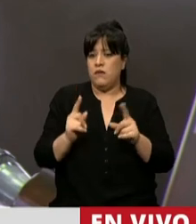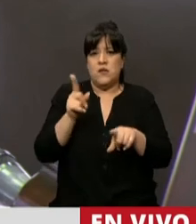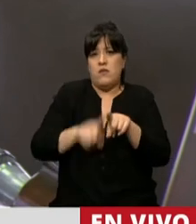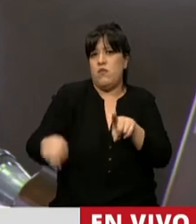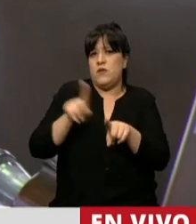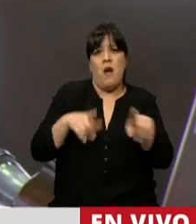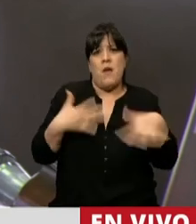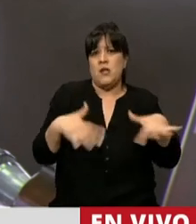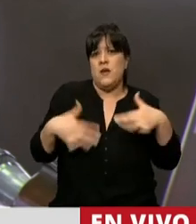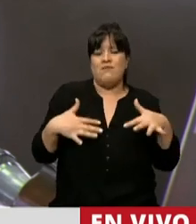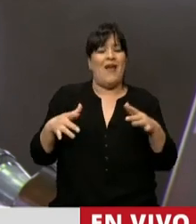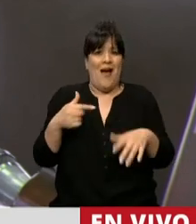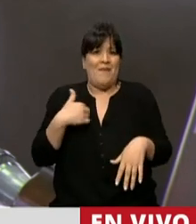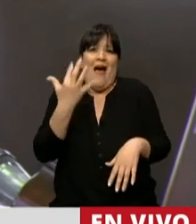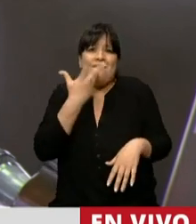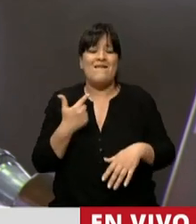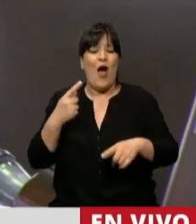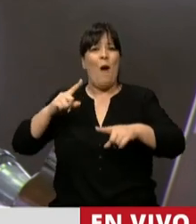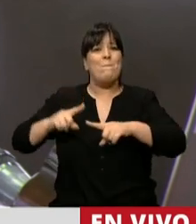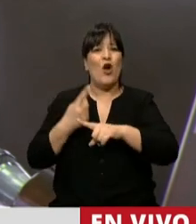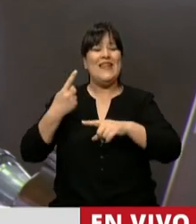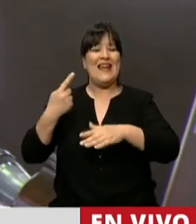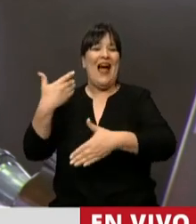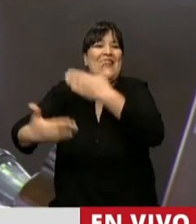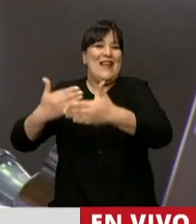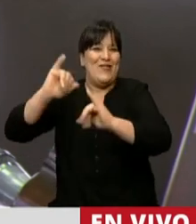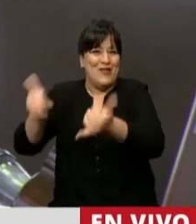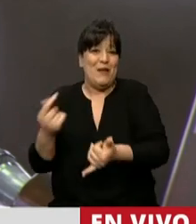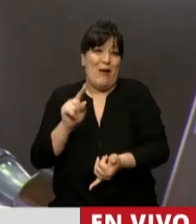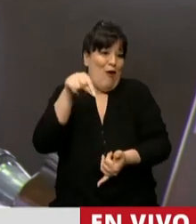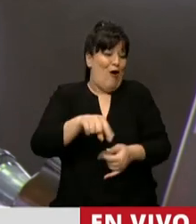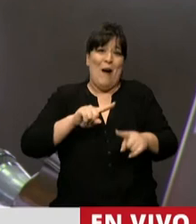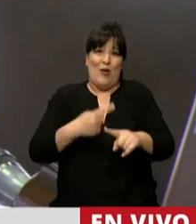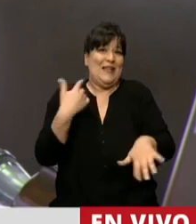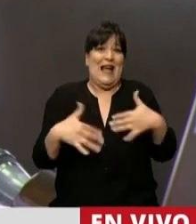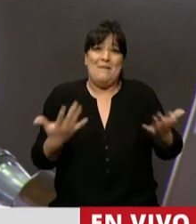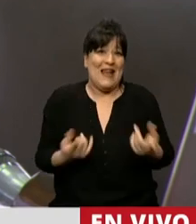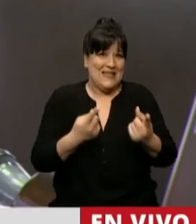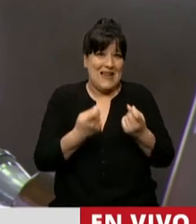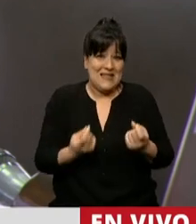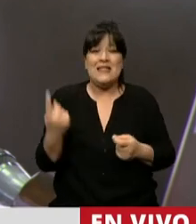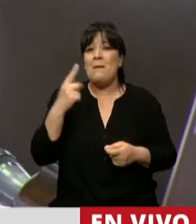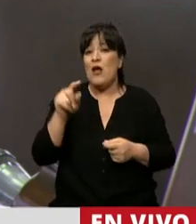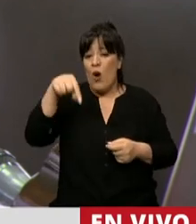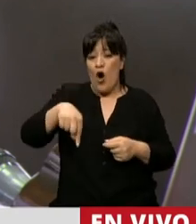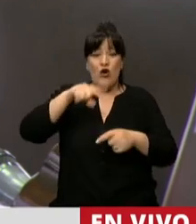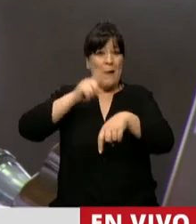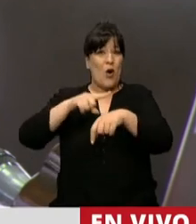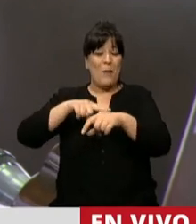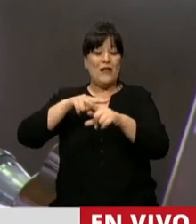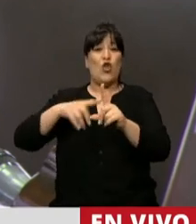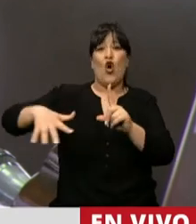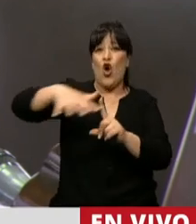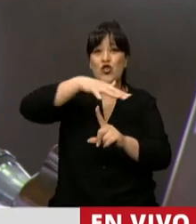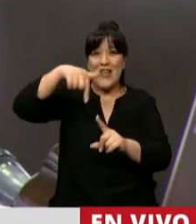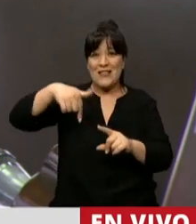hiciéramos hablar de políticas de desarrollo más que de emergencia, tiene en este contexto de país que tenemos un aporte